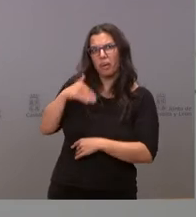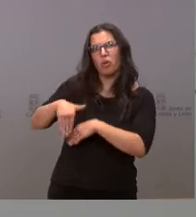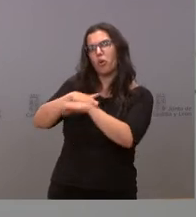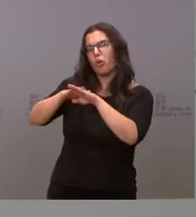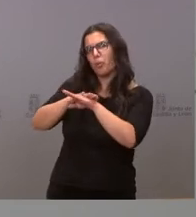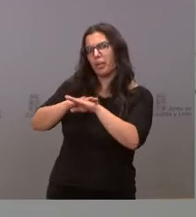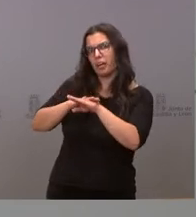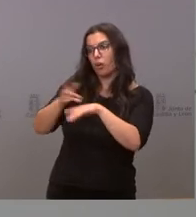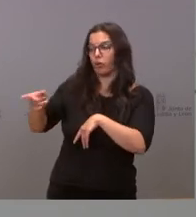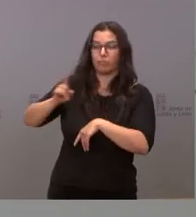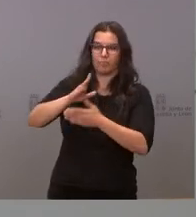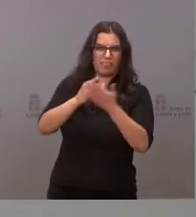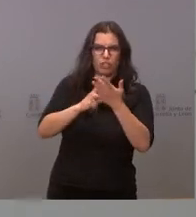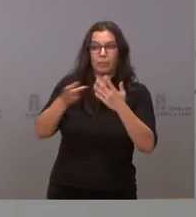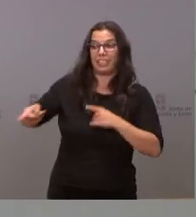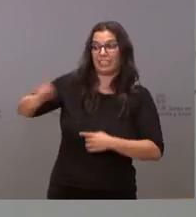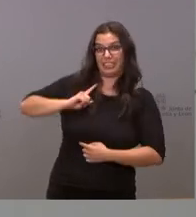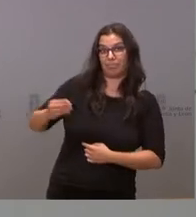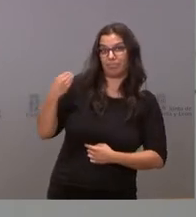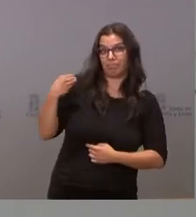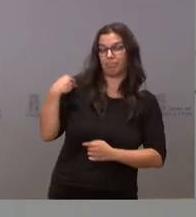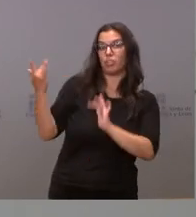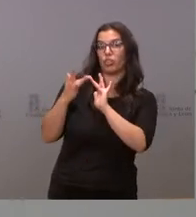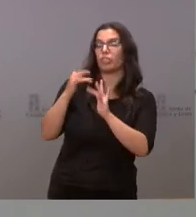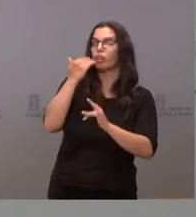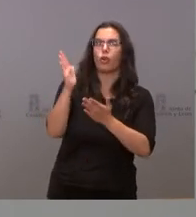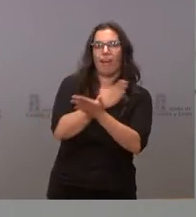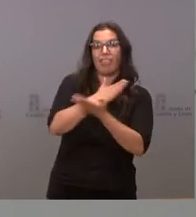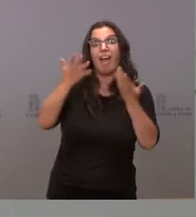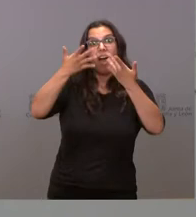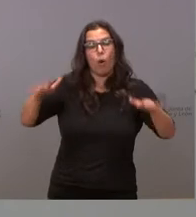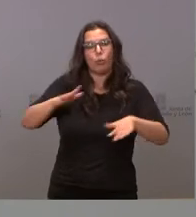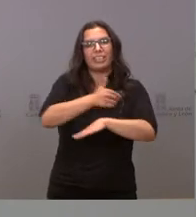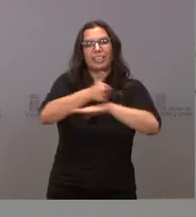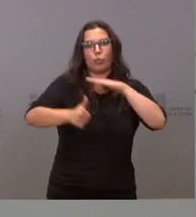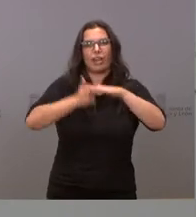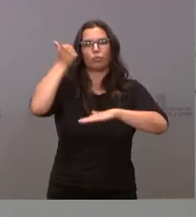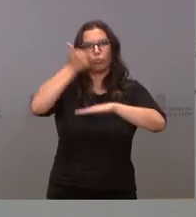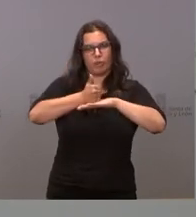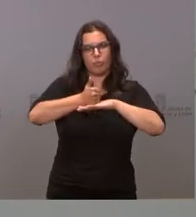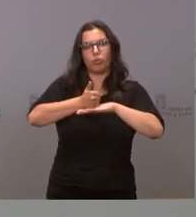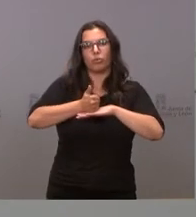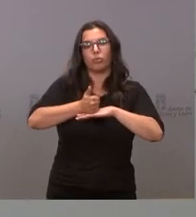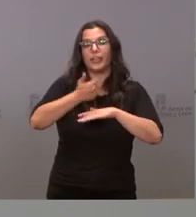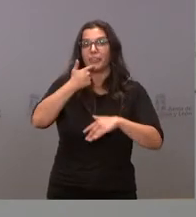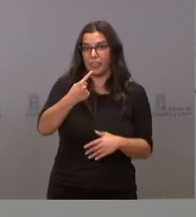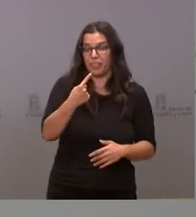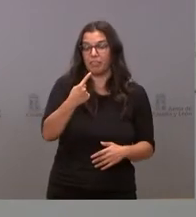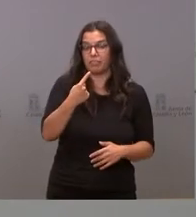de Castilla y León, a pesar de que la sentencia del Tribunal Supremo ya no solo establece